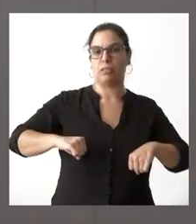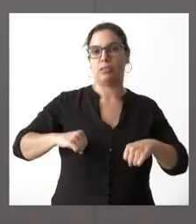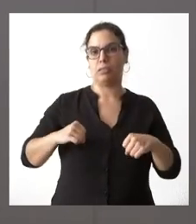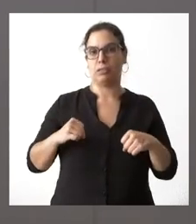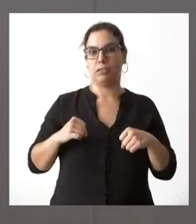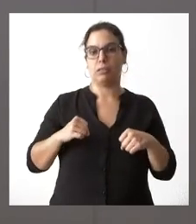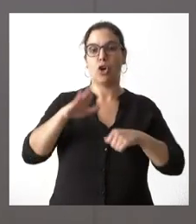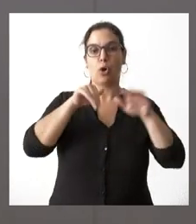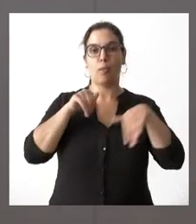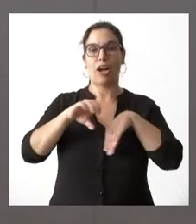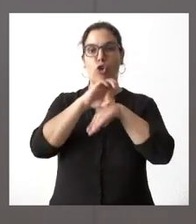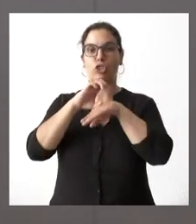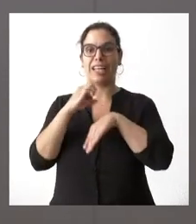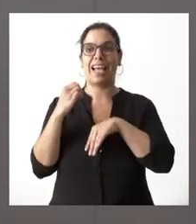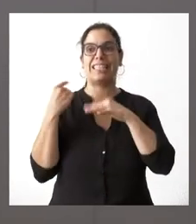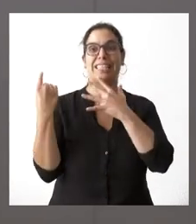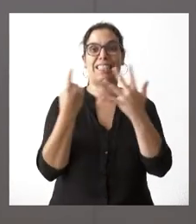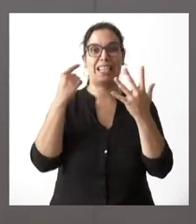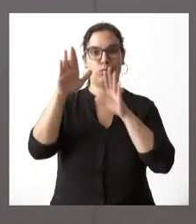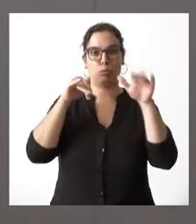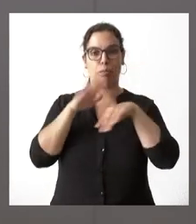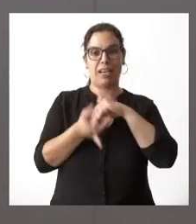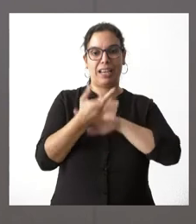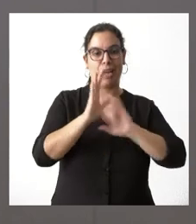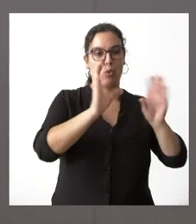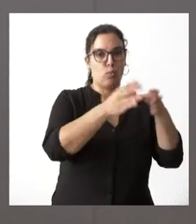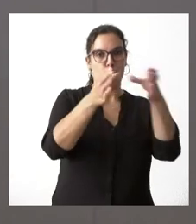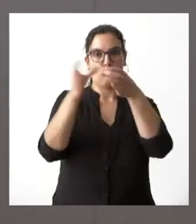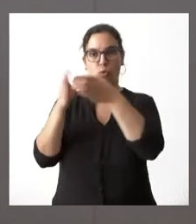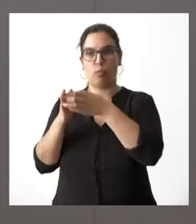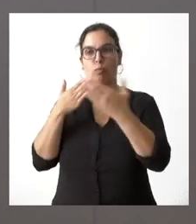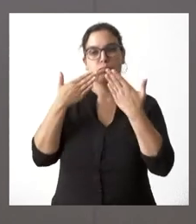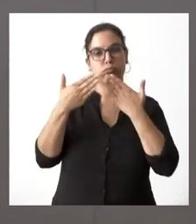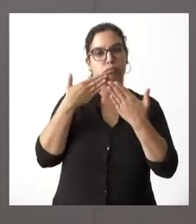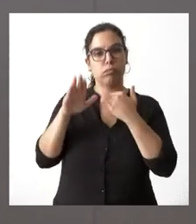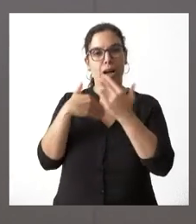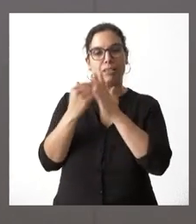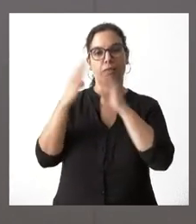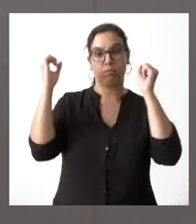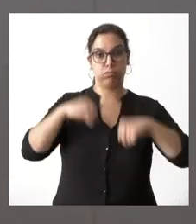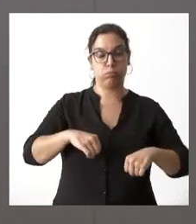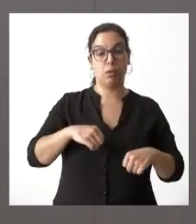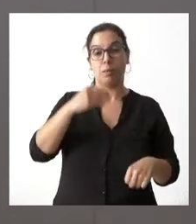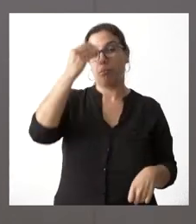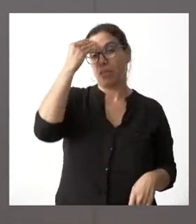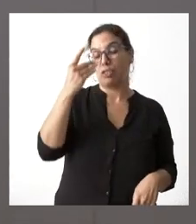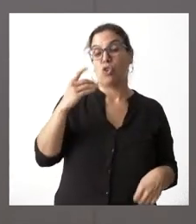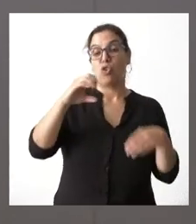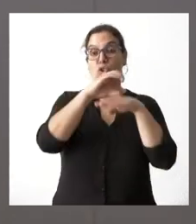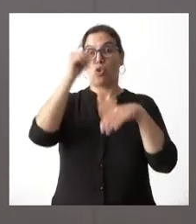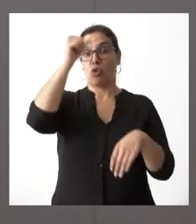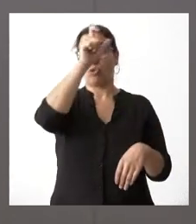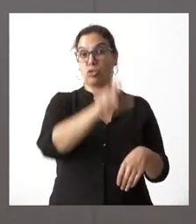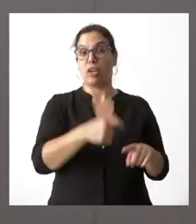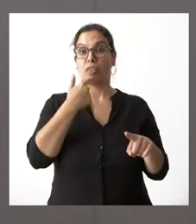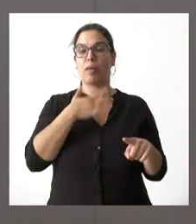consejerías para establecer grupos que tengan como finalidad alcanzar acuerdos creo que era el consejero el nos planteaba que podía haber